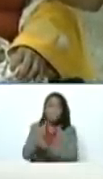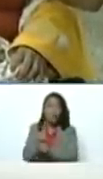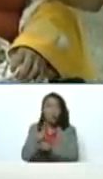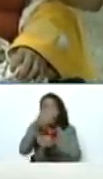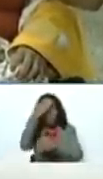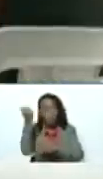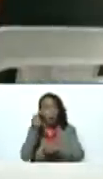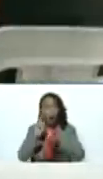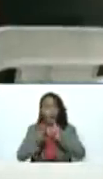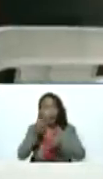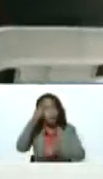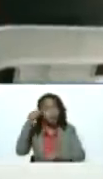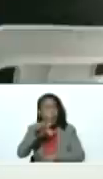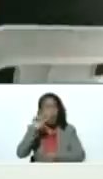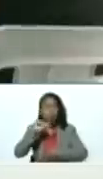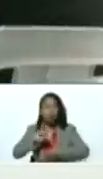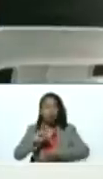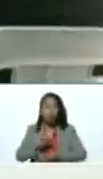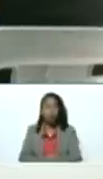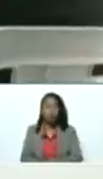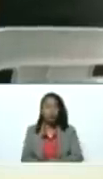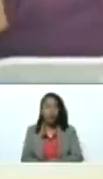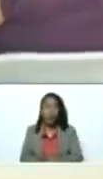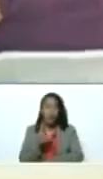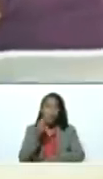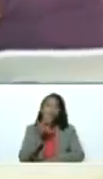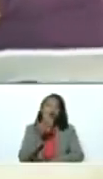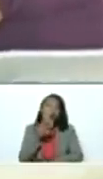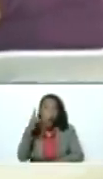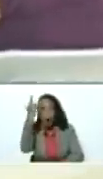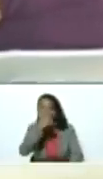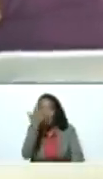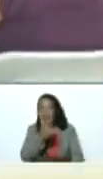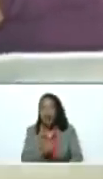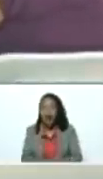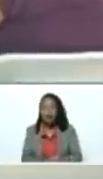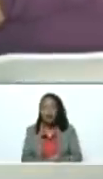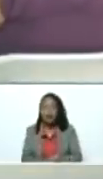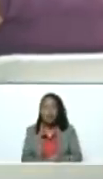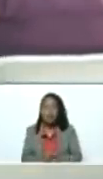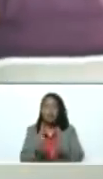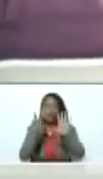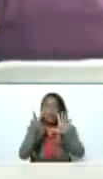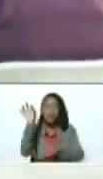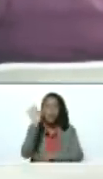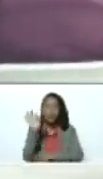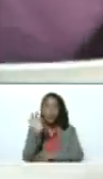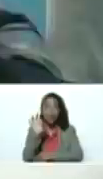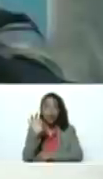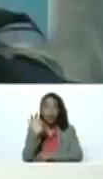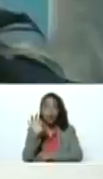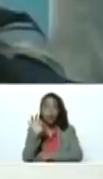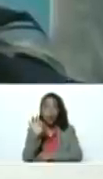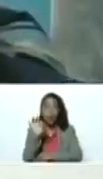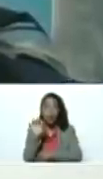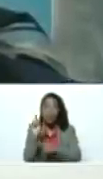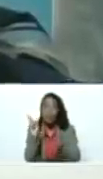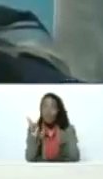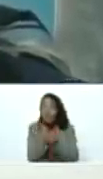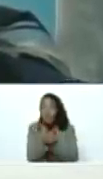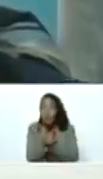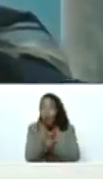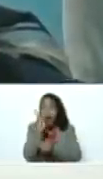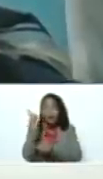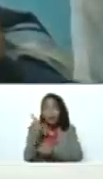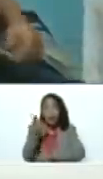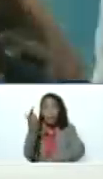de los pueblos del sur, por ejemplo en África, apenas el 7% en el África está